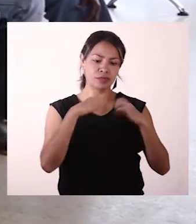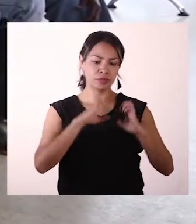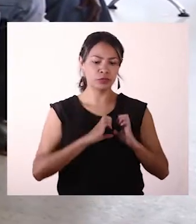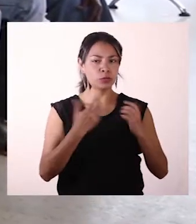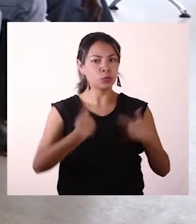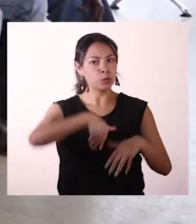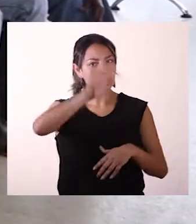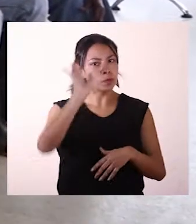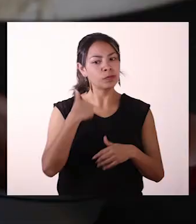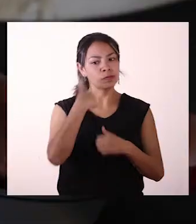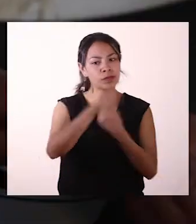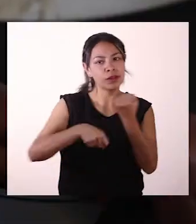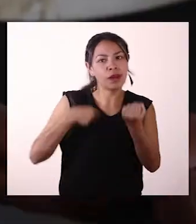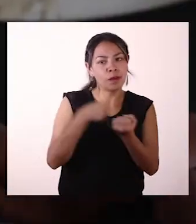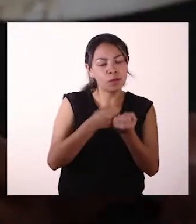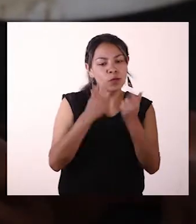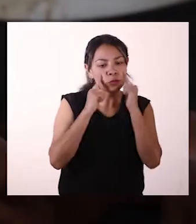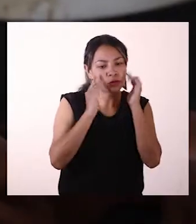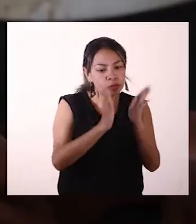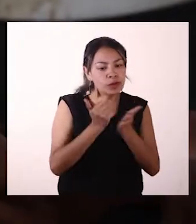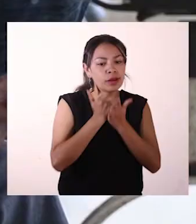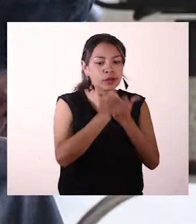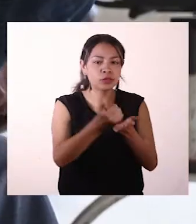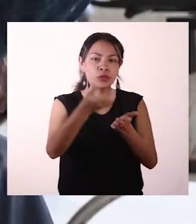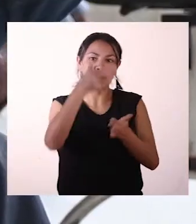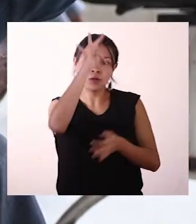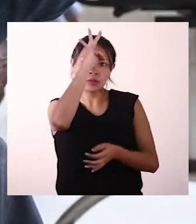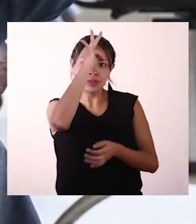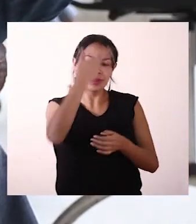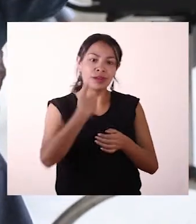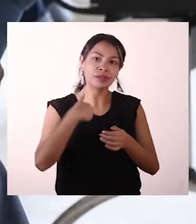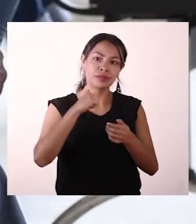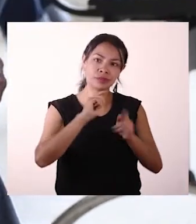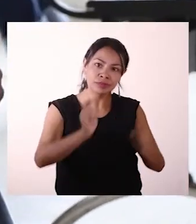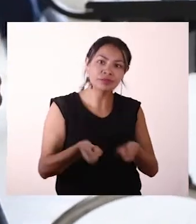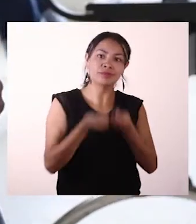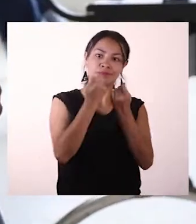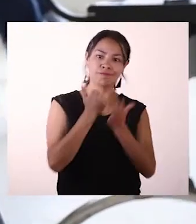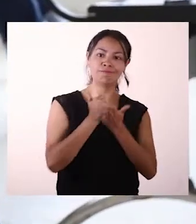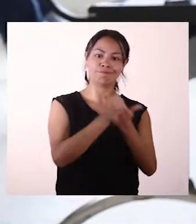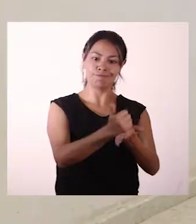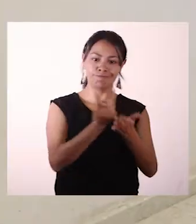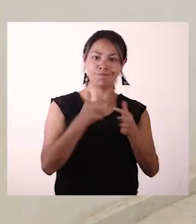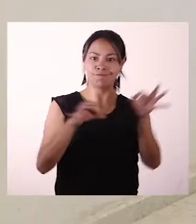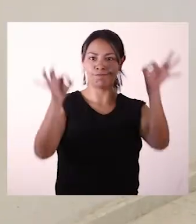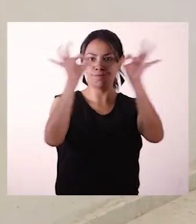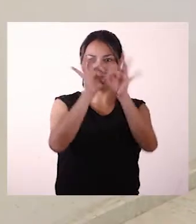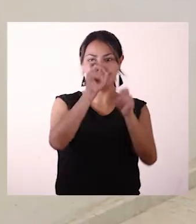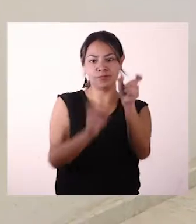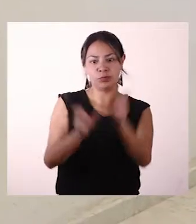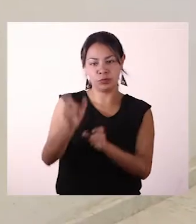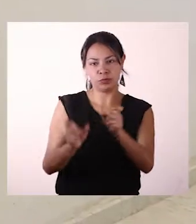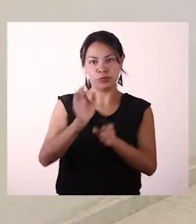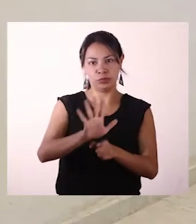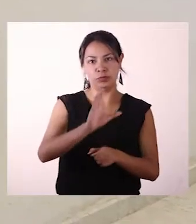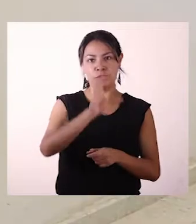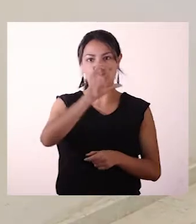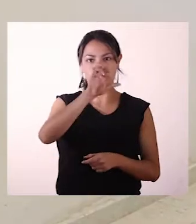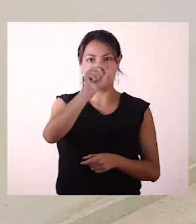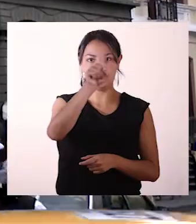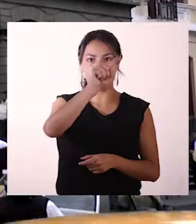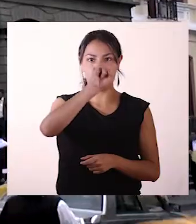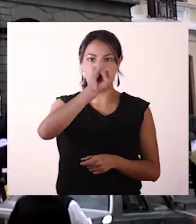nariñense, quien ha demostrado total voluntad de rescatar este hospital, que es una necesidad primaria para la ciudadanía del Pacífico